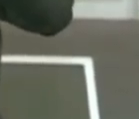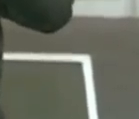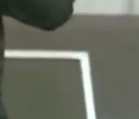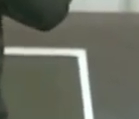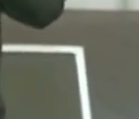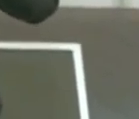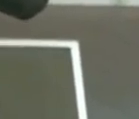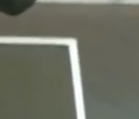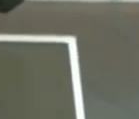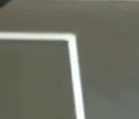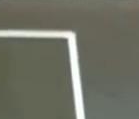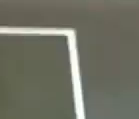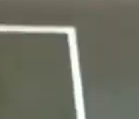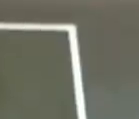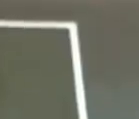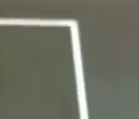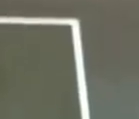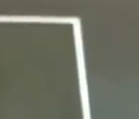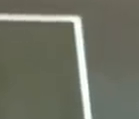esta transmisión